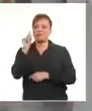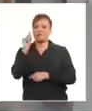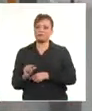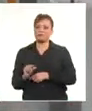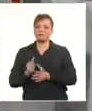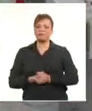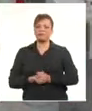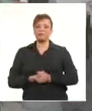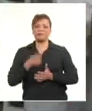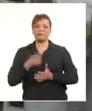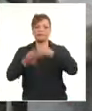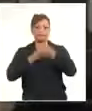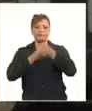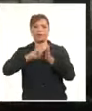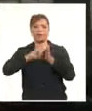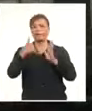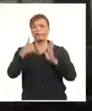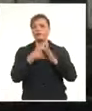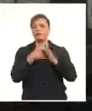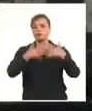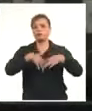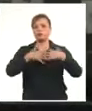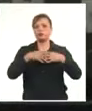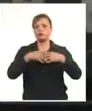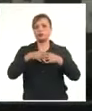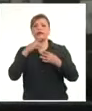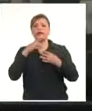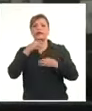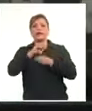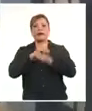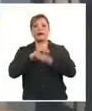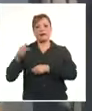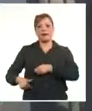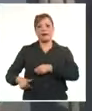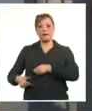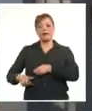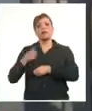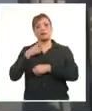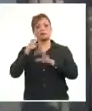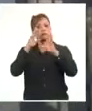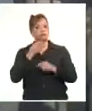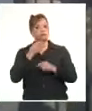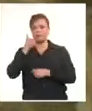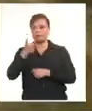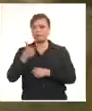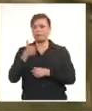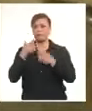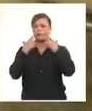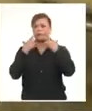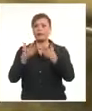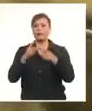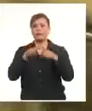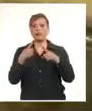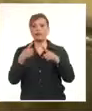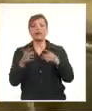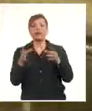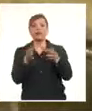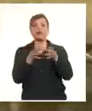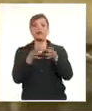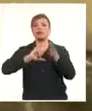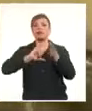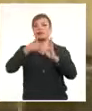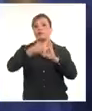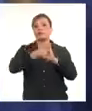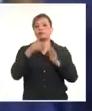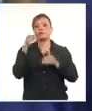proyecto de fabricación de la prótesis de cadera ha resultado de vital importancia para el equipo de proyecto que ha